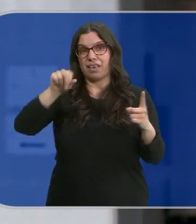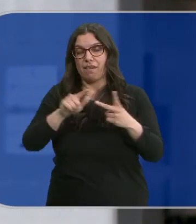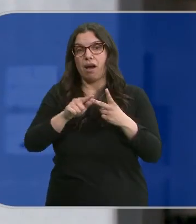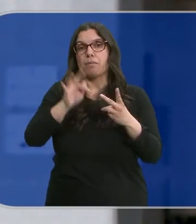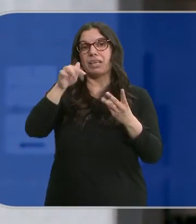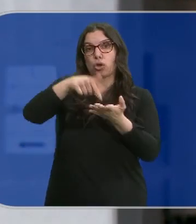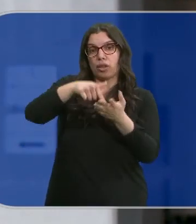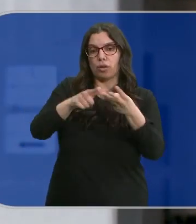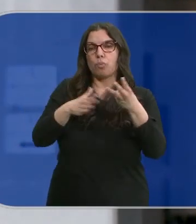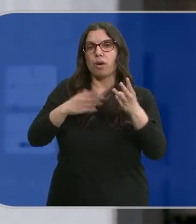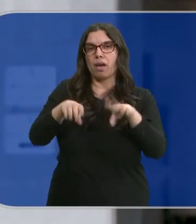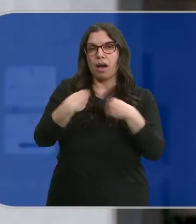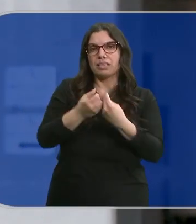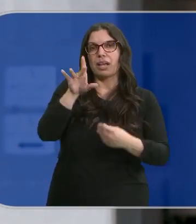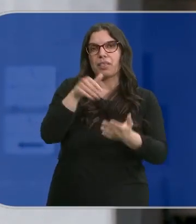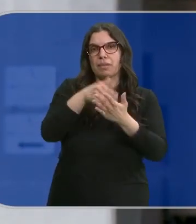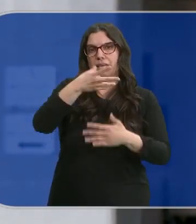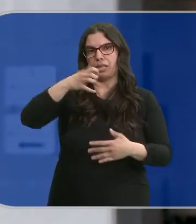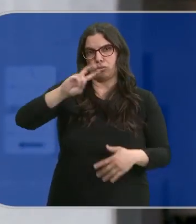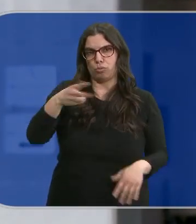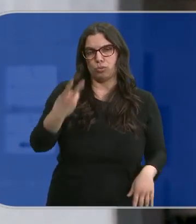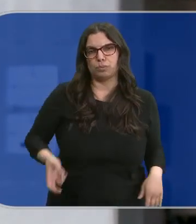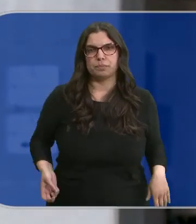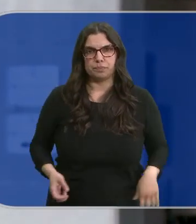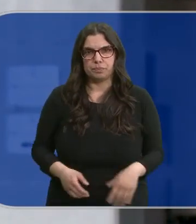esa cantidad puede ascender hasta los 15.500 euros.